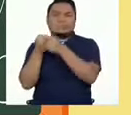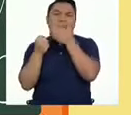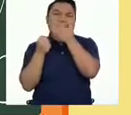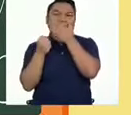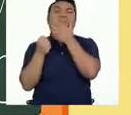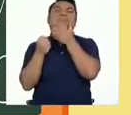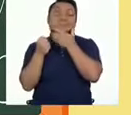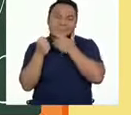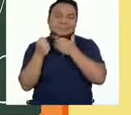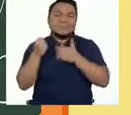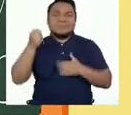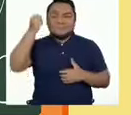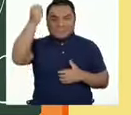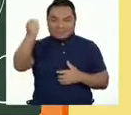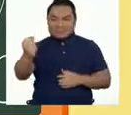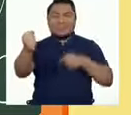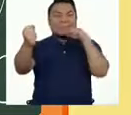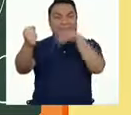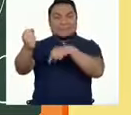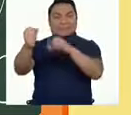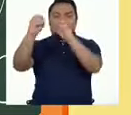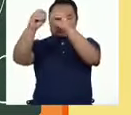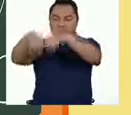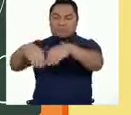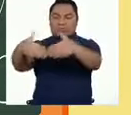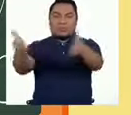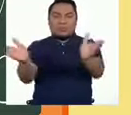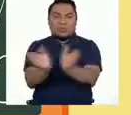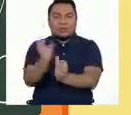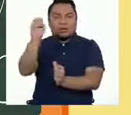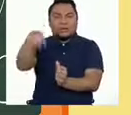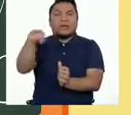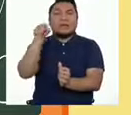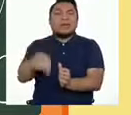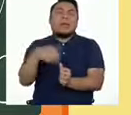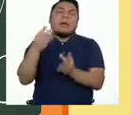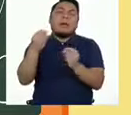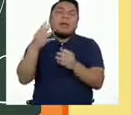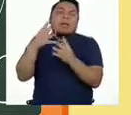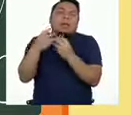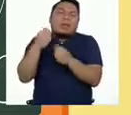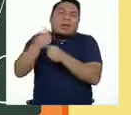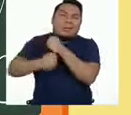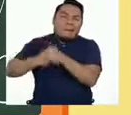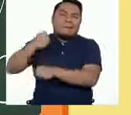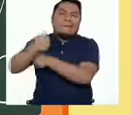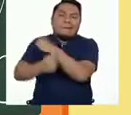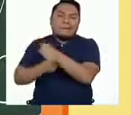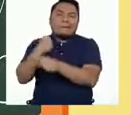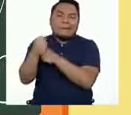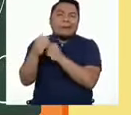Así es. La bolsa de plástico debe estar en los elementos que no se degradan rápido.